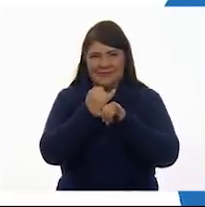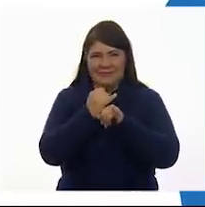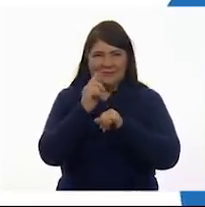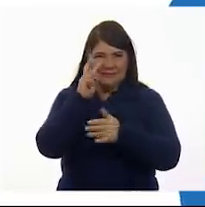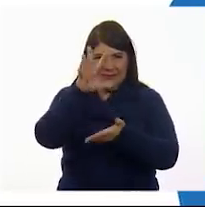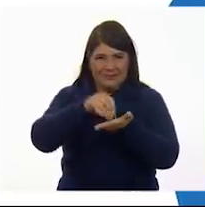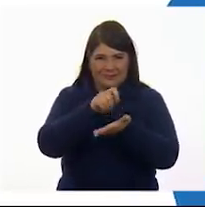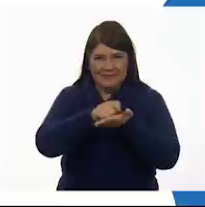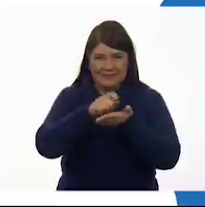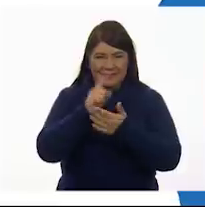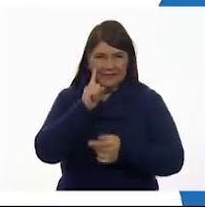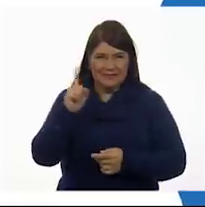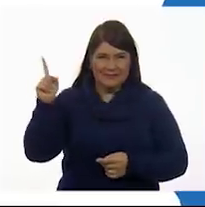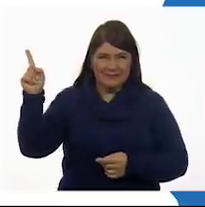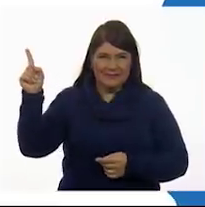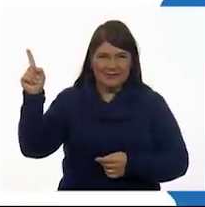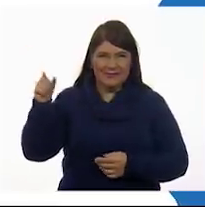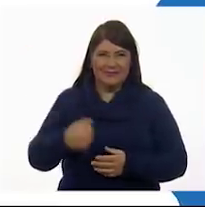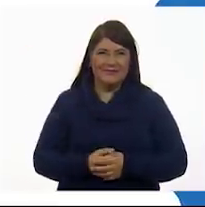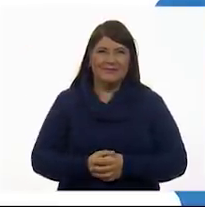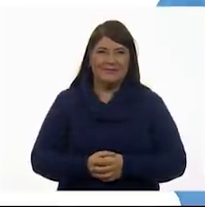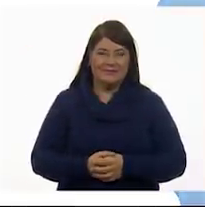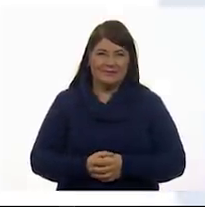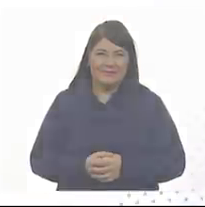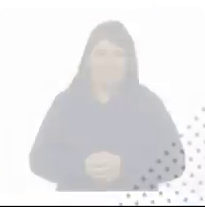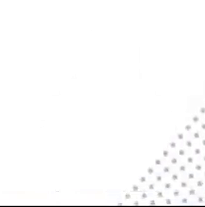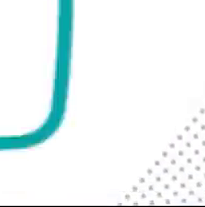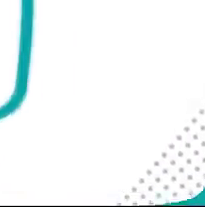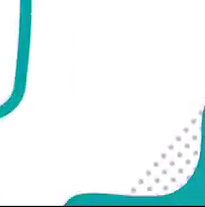.cep.gov.mx.